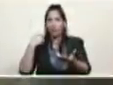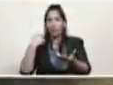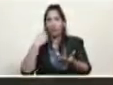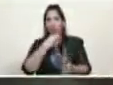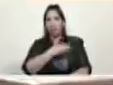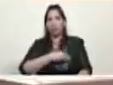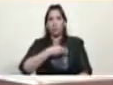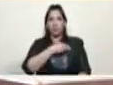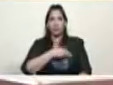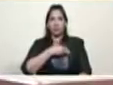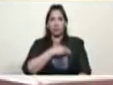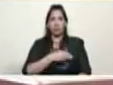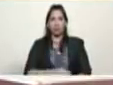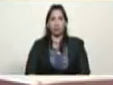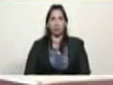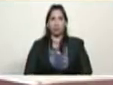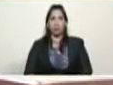Soteldo,